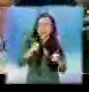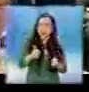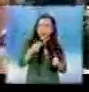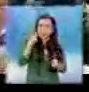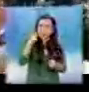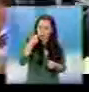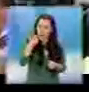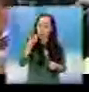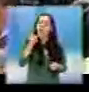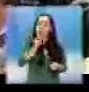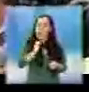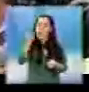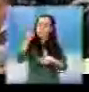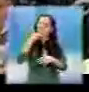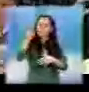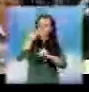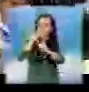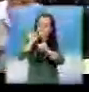del Congreso.